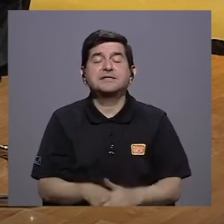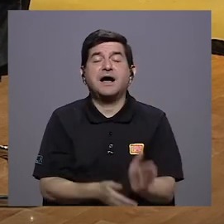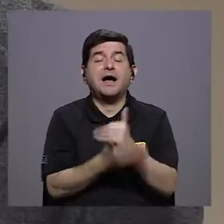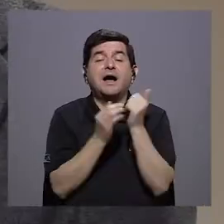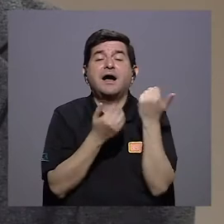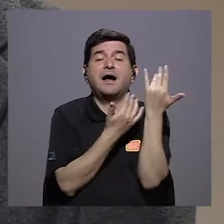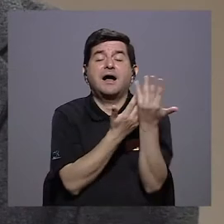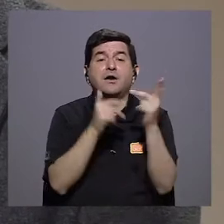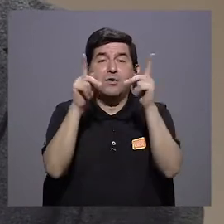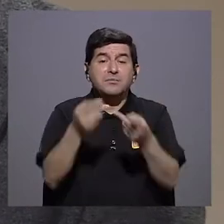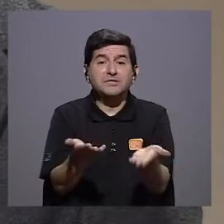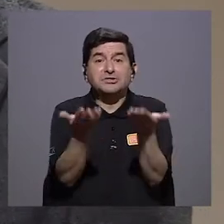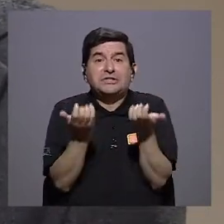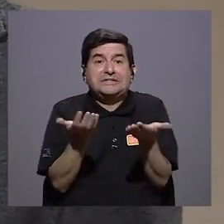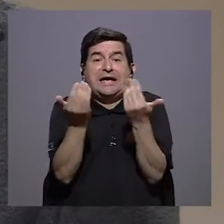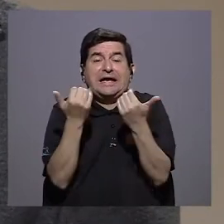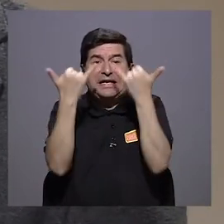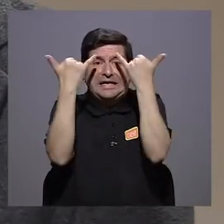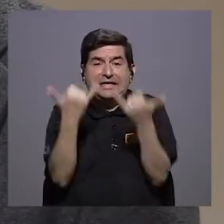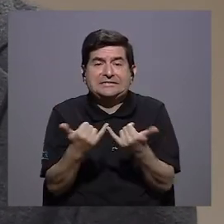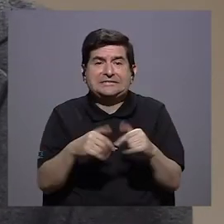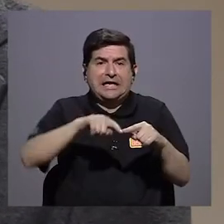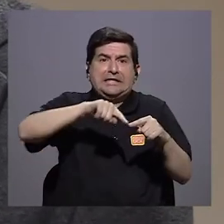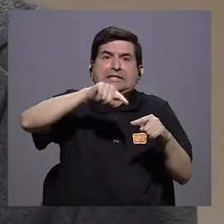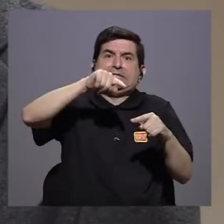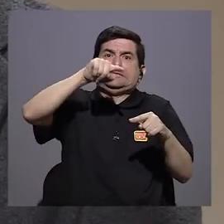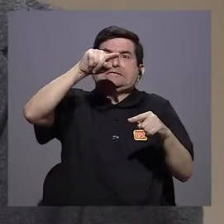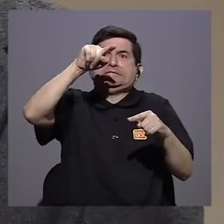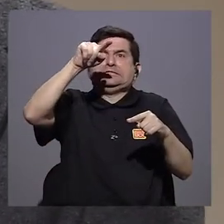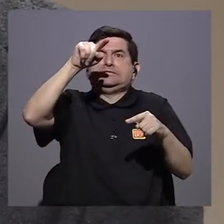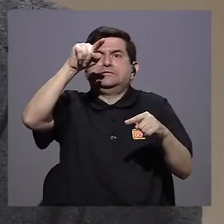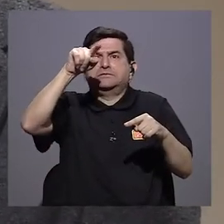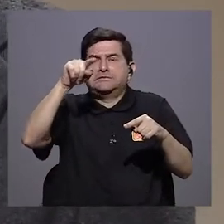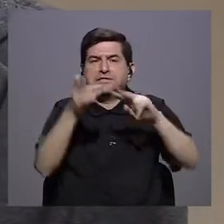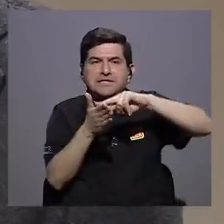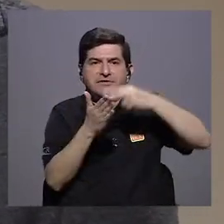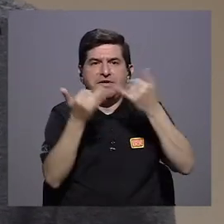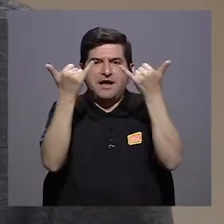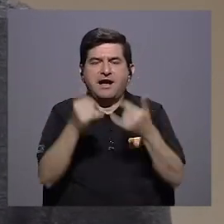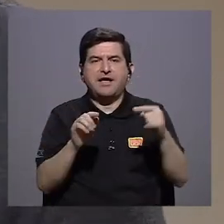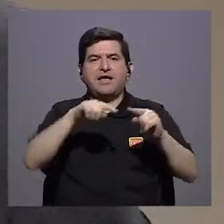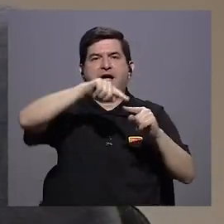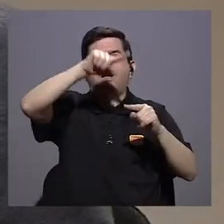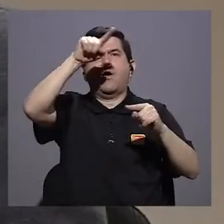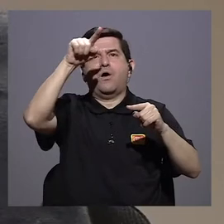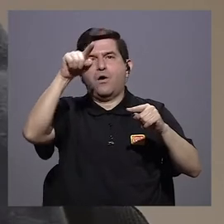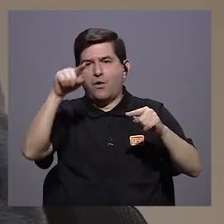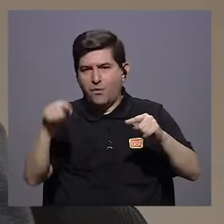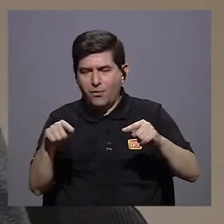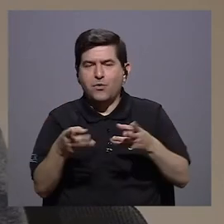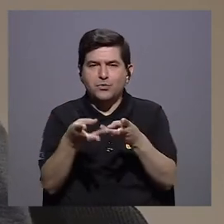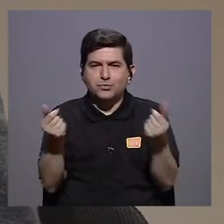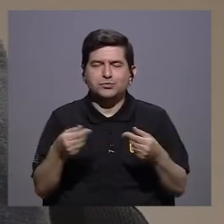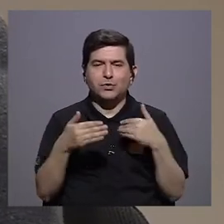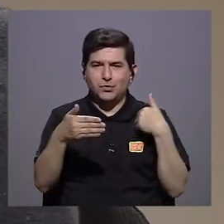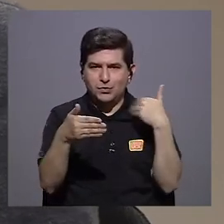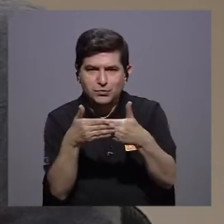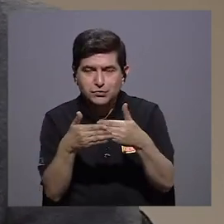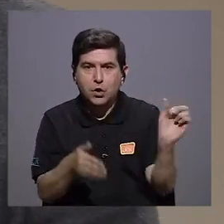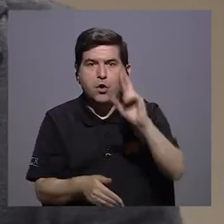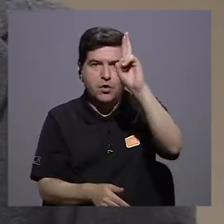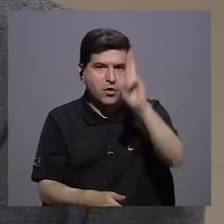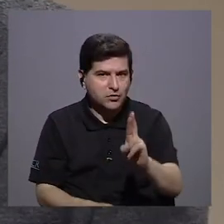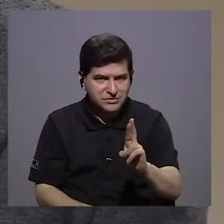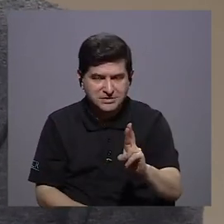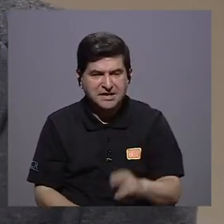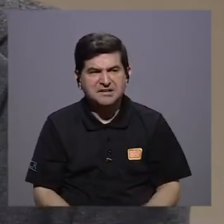final del túnel. Entonces la gente estaba muy urgida por ver ese pico. Porque ya el pico significa que viene para abajo, lo que significa que la solución está cerca. Ahora,